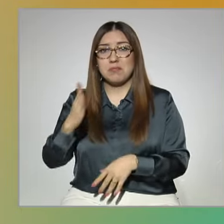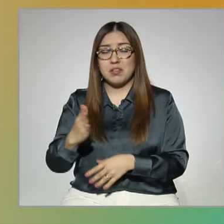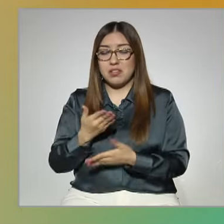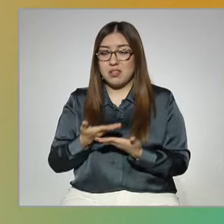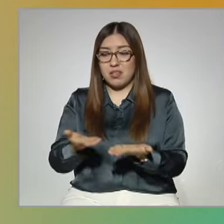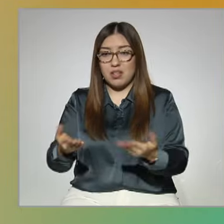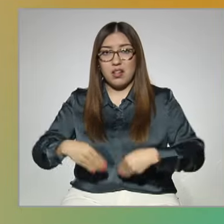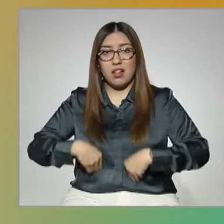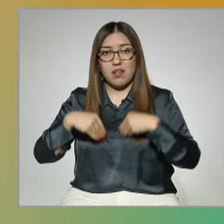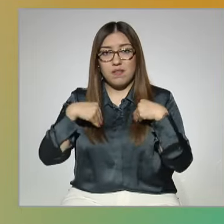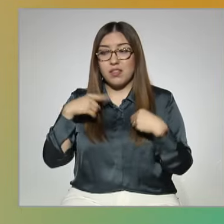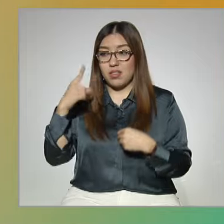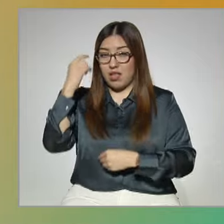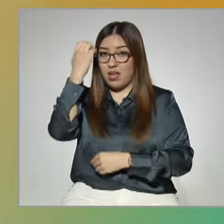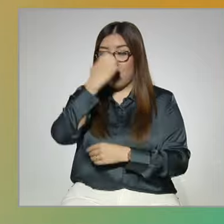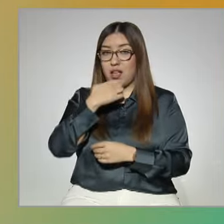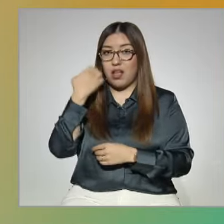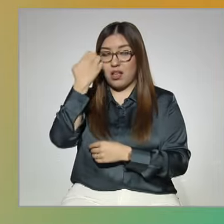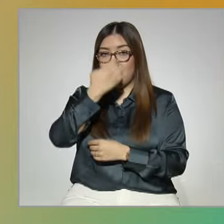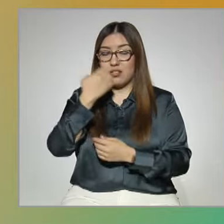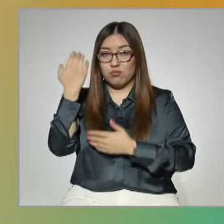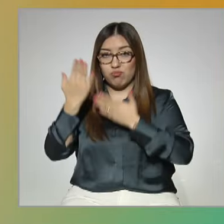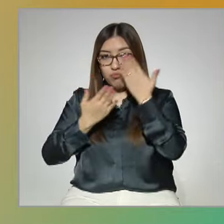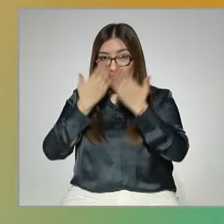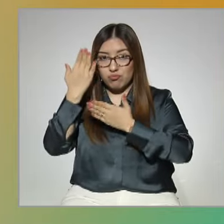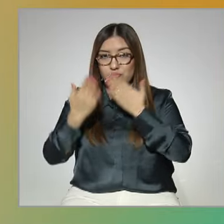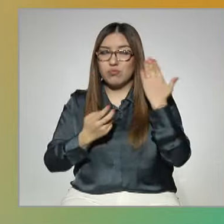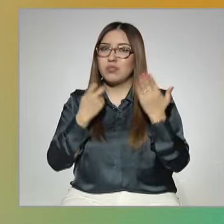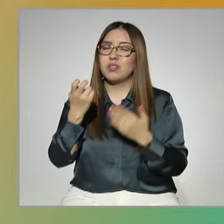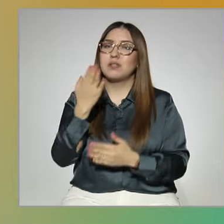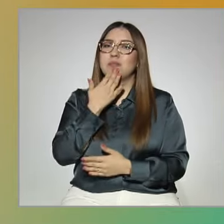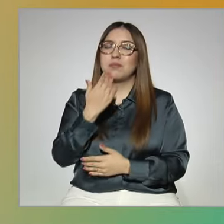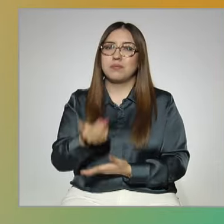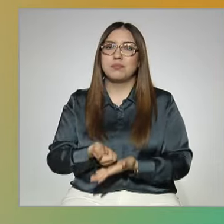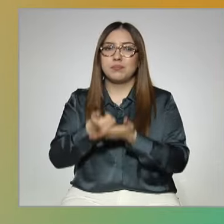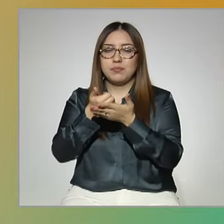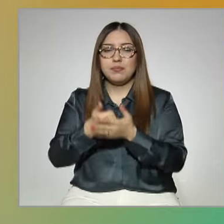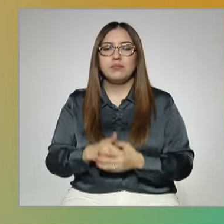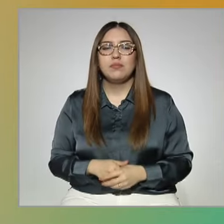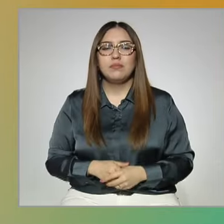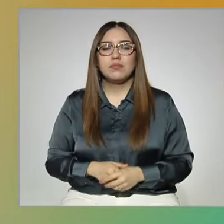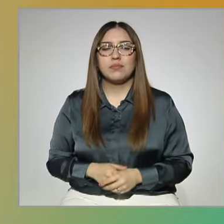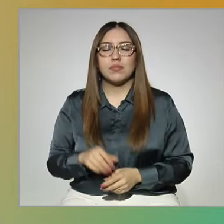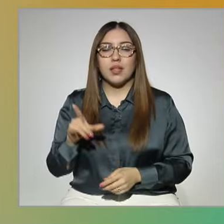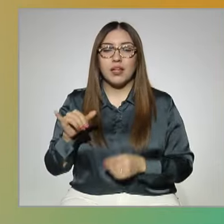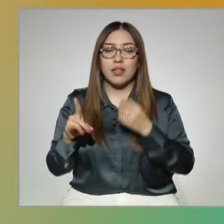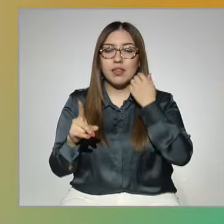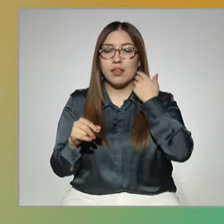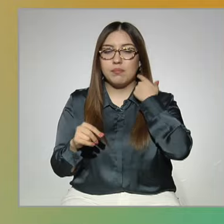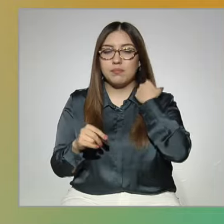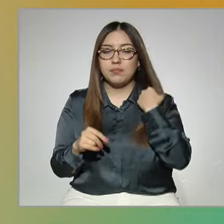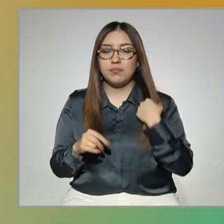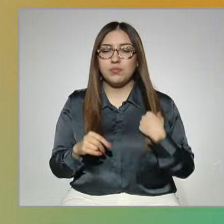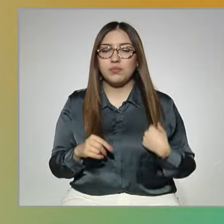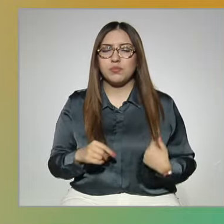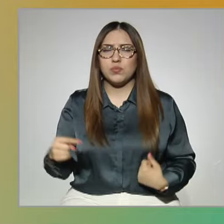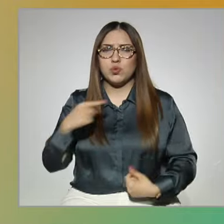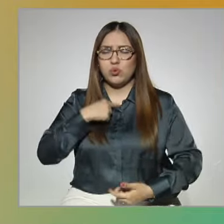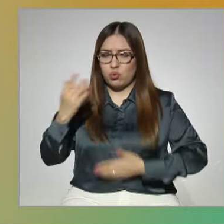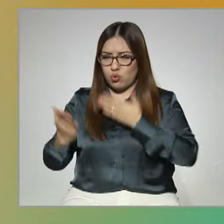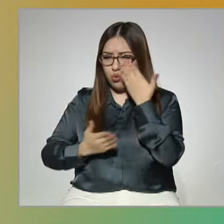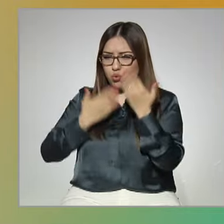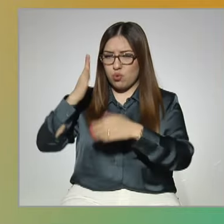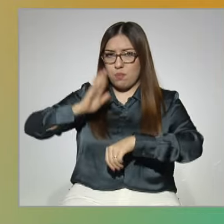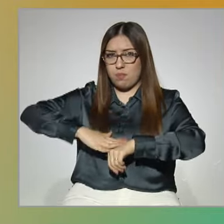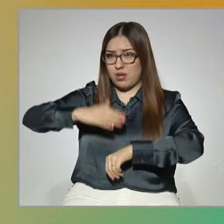el estudio es una herramienta más para enfrentarla. Lilia Galicia, no estudio para saber